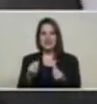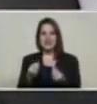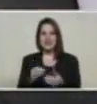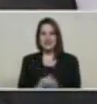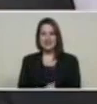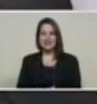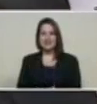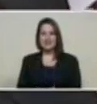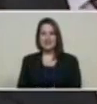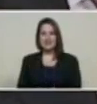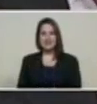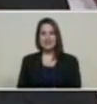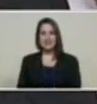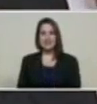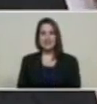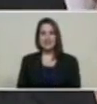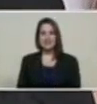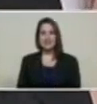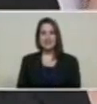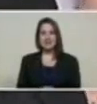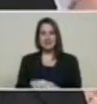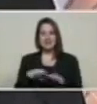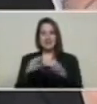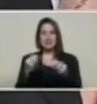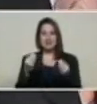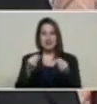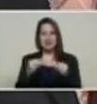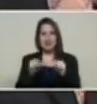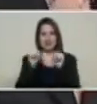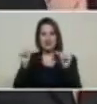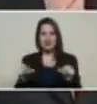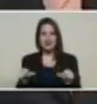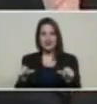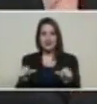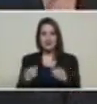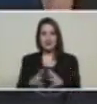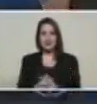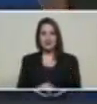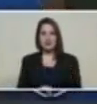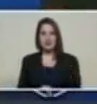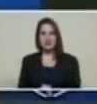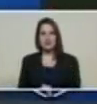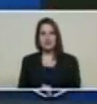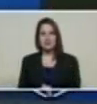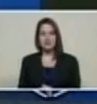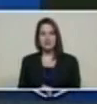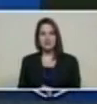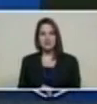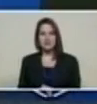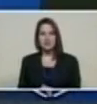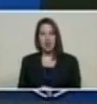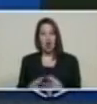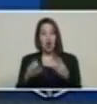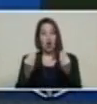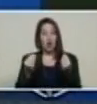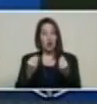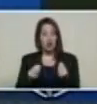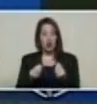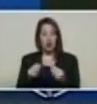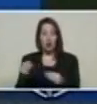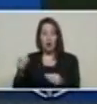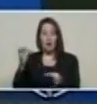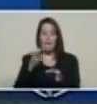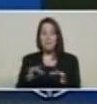de eso se trata de construir el ecosistema de funcionamiento en términos concretos del